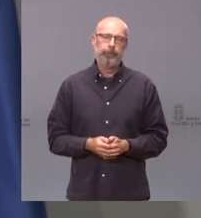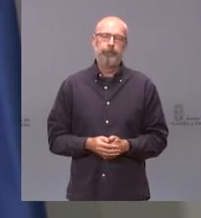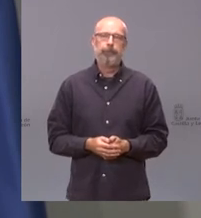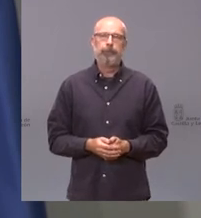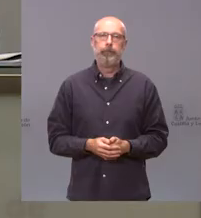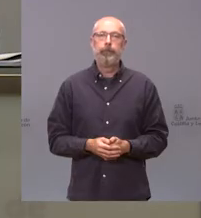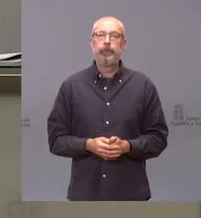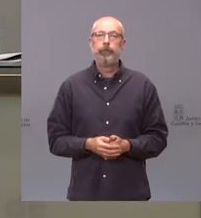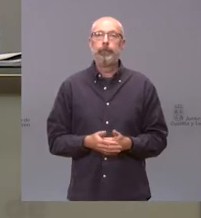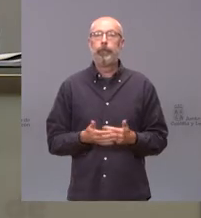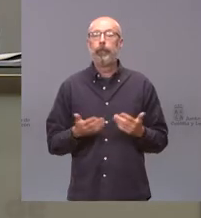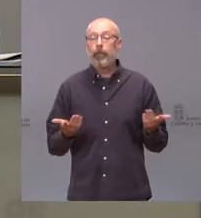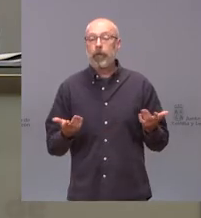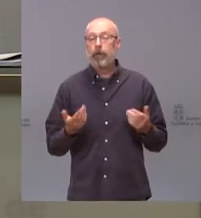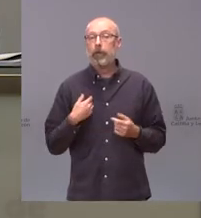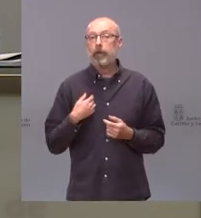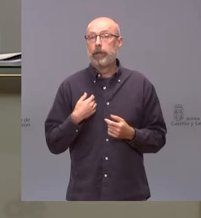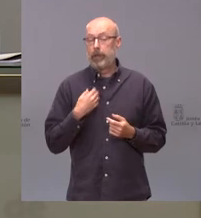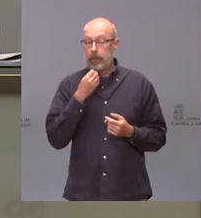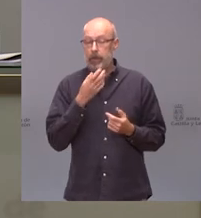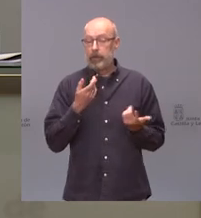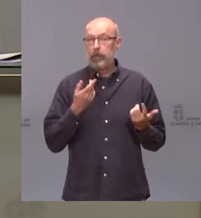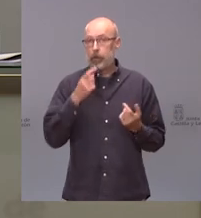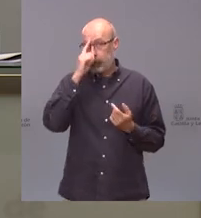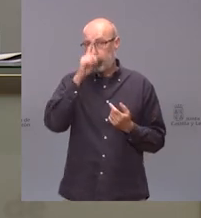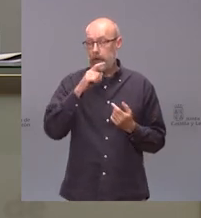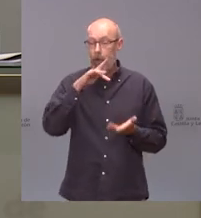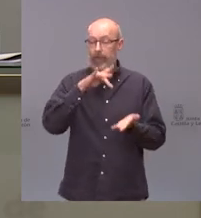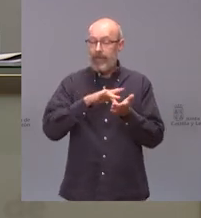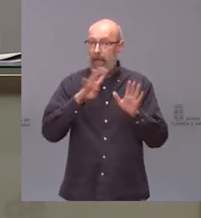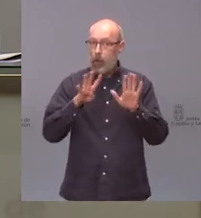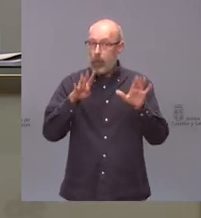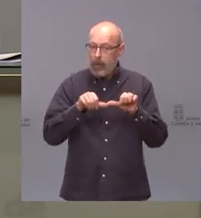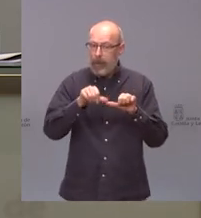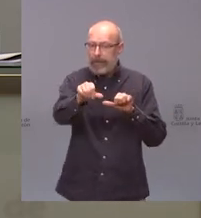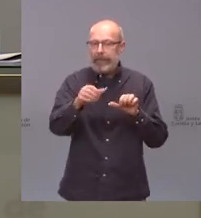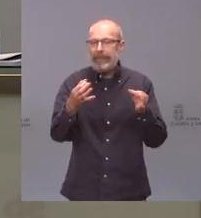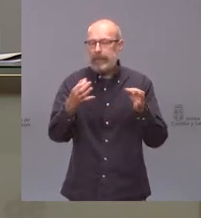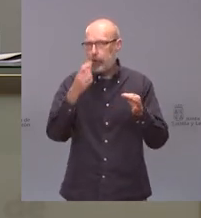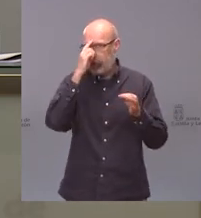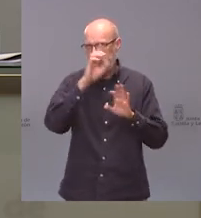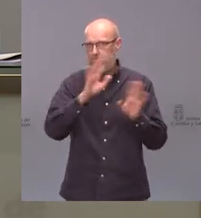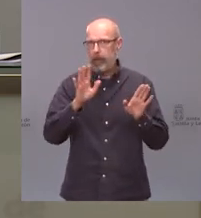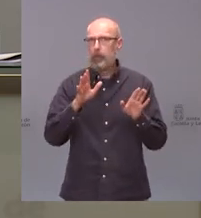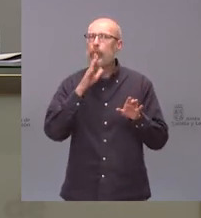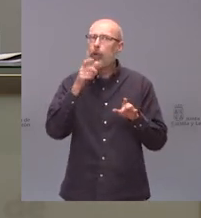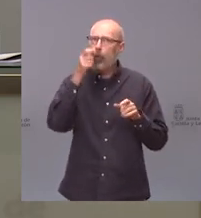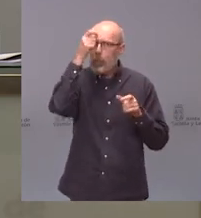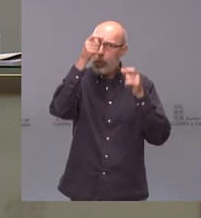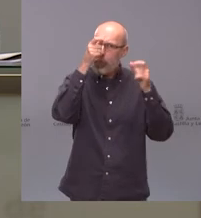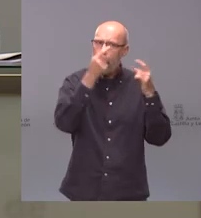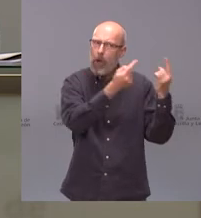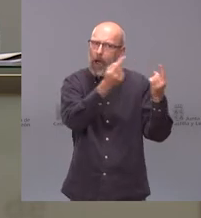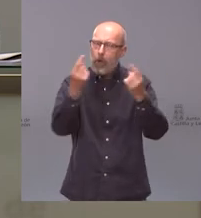que no sabemos qué va a pasar a partir del día 9 hay municipios que según esta situación ahora